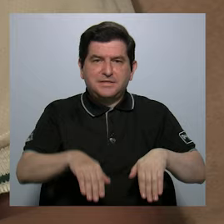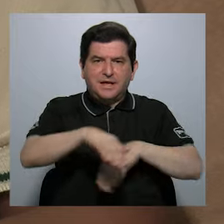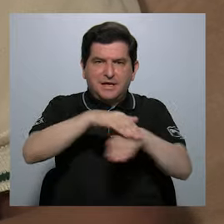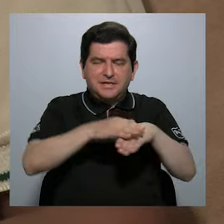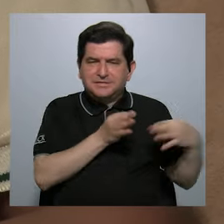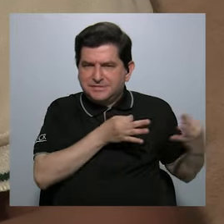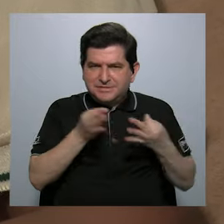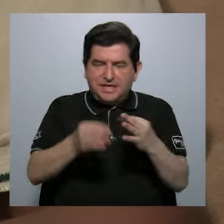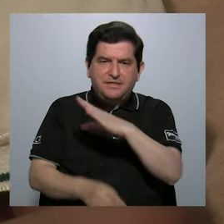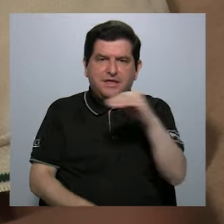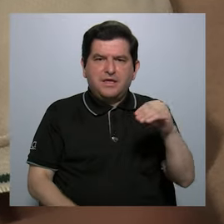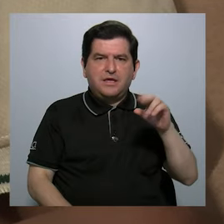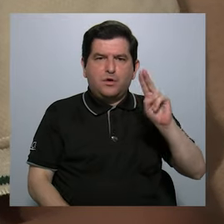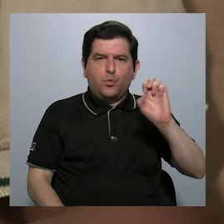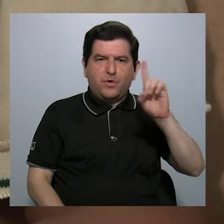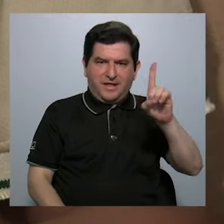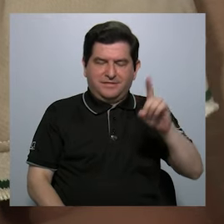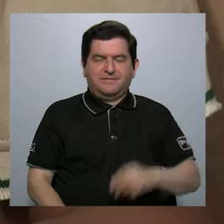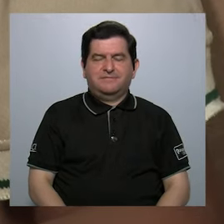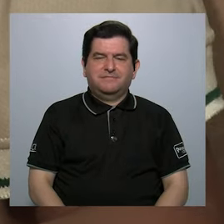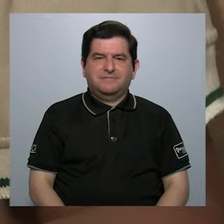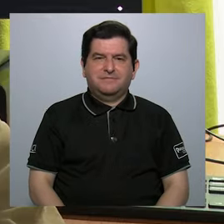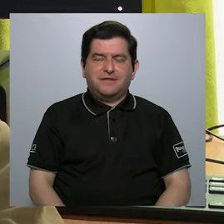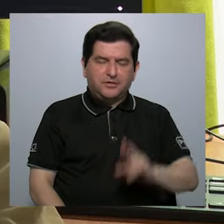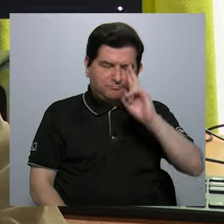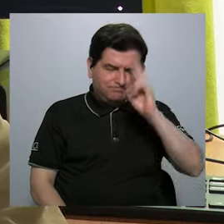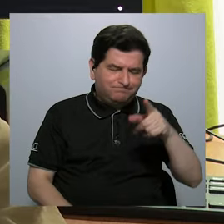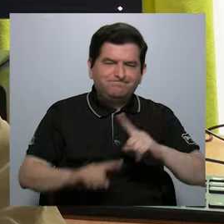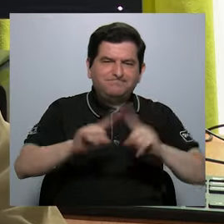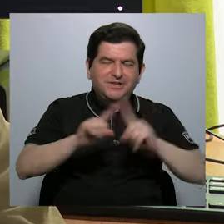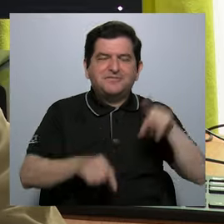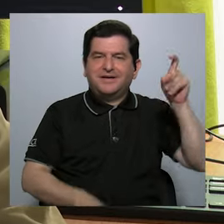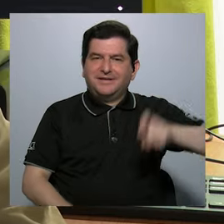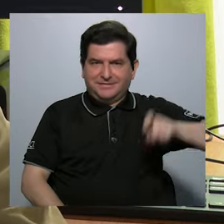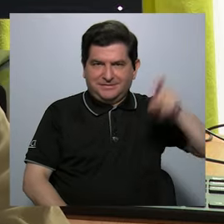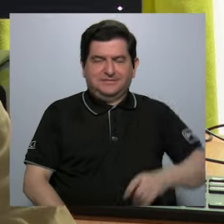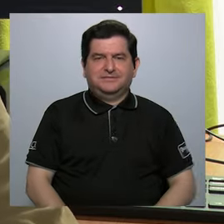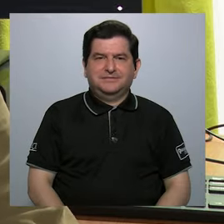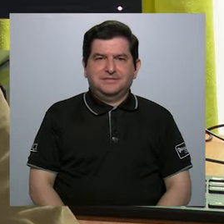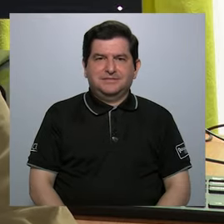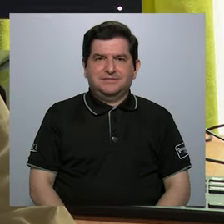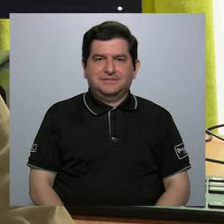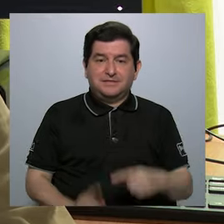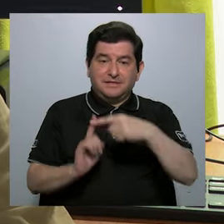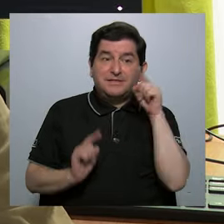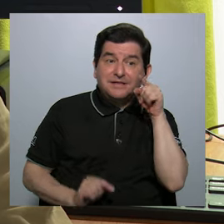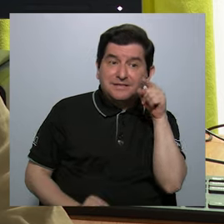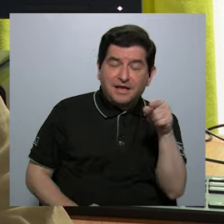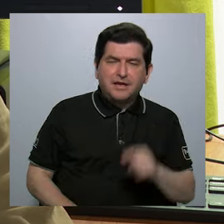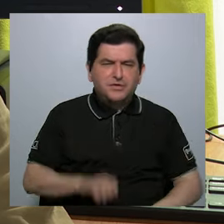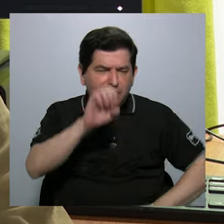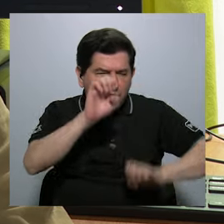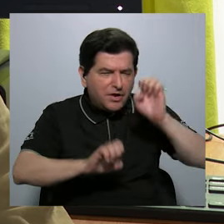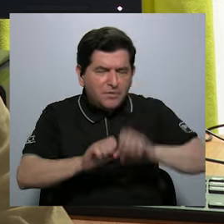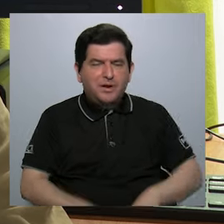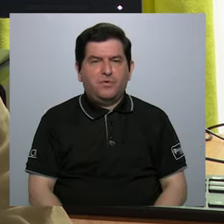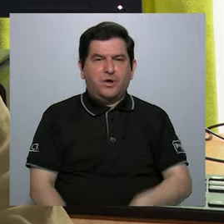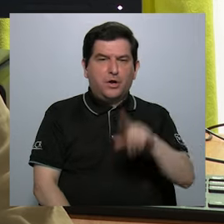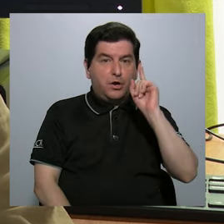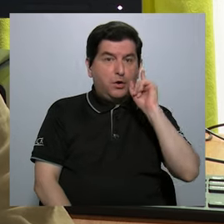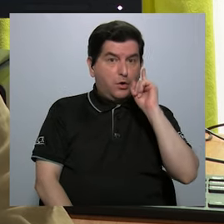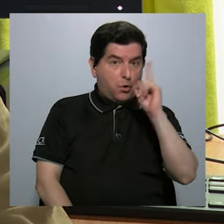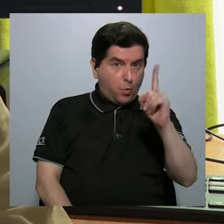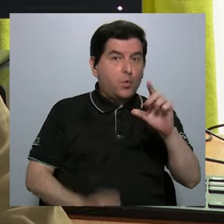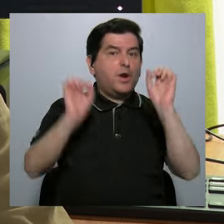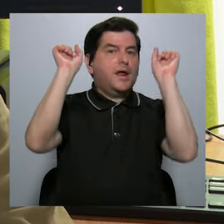participa la sede del Atlántico y la UNED, y se reconocen distintas necesidades, a partir de las cuales se valora que